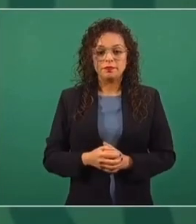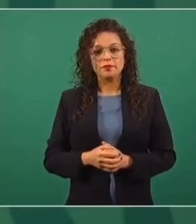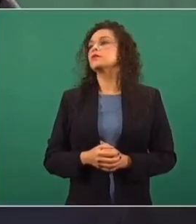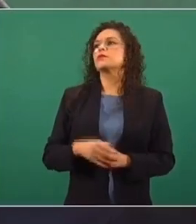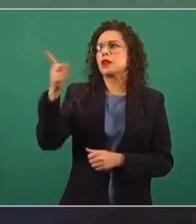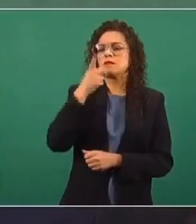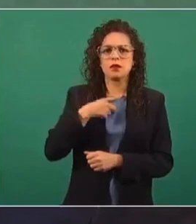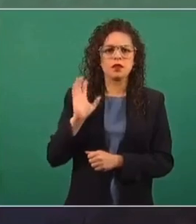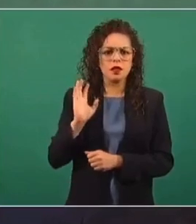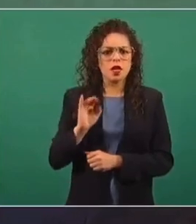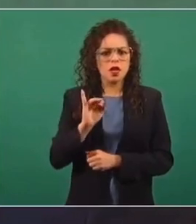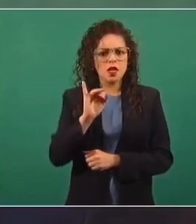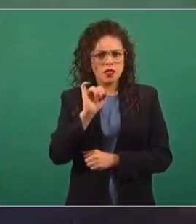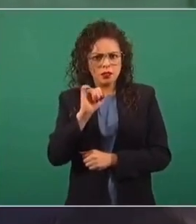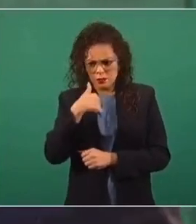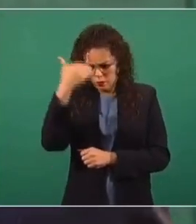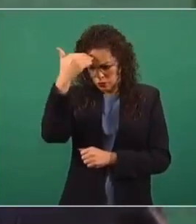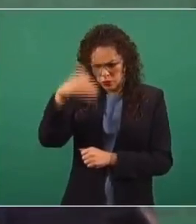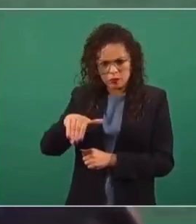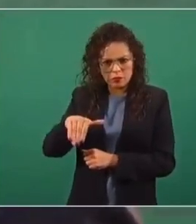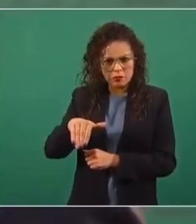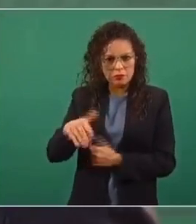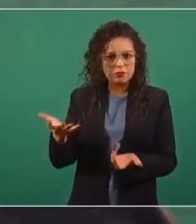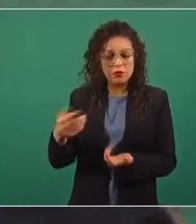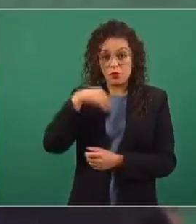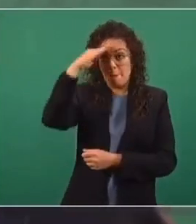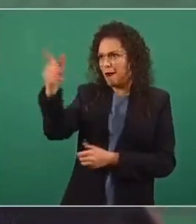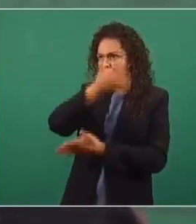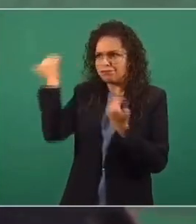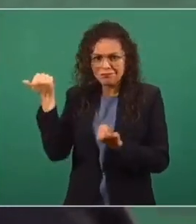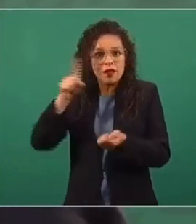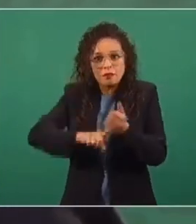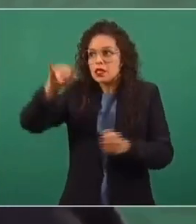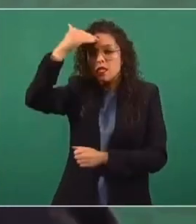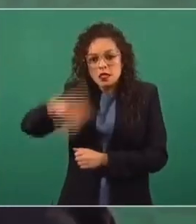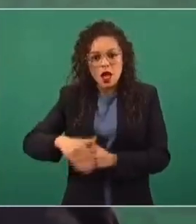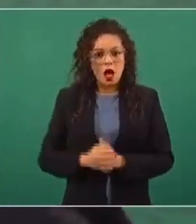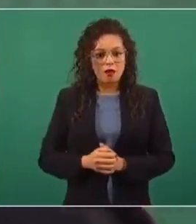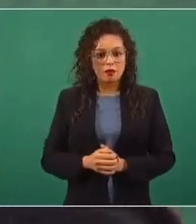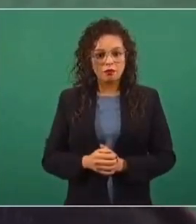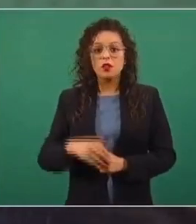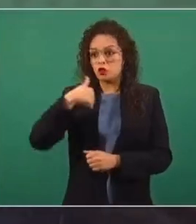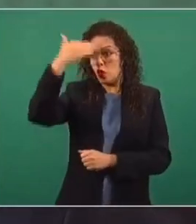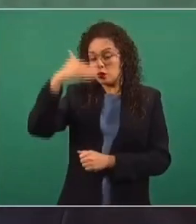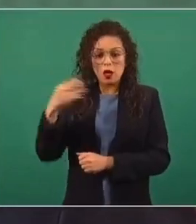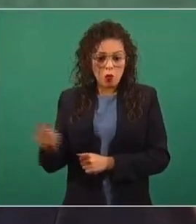Entonces me dice, sí, sí tengo información. No pensaba que no tenía. Sí, tengo información. Ya sé que la están pasando mal.